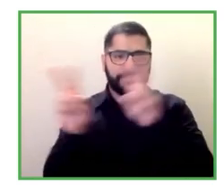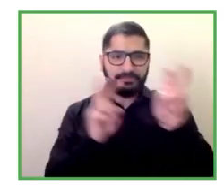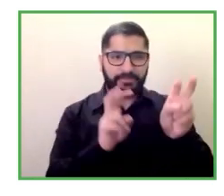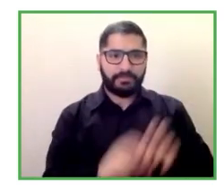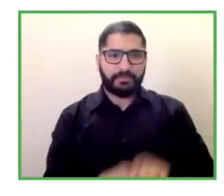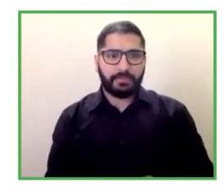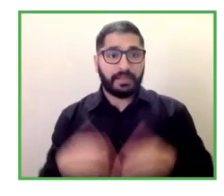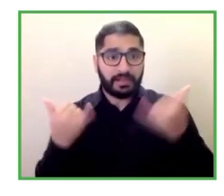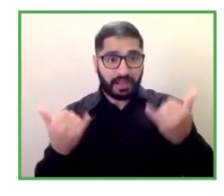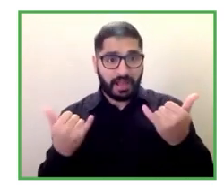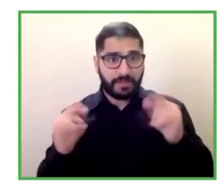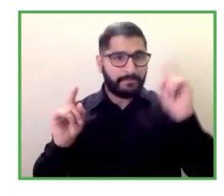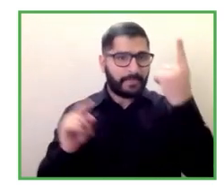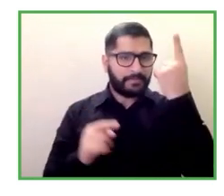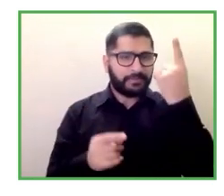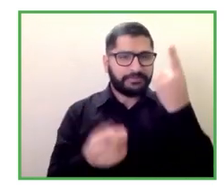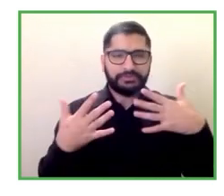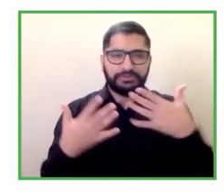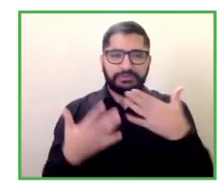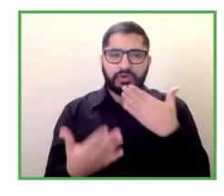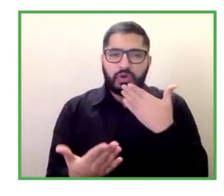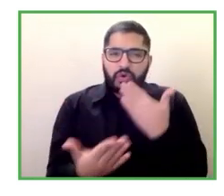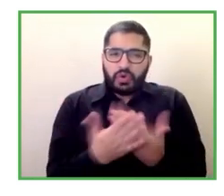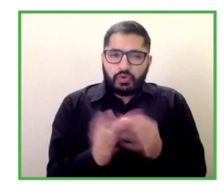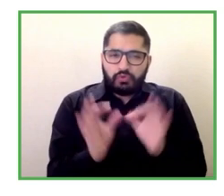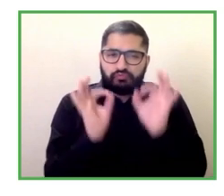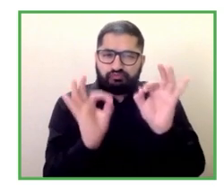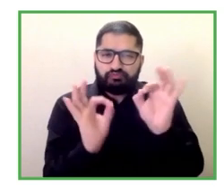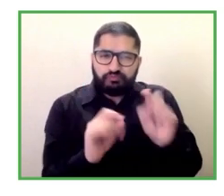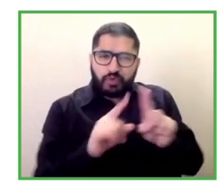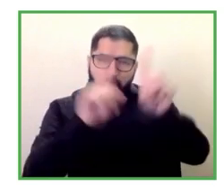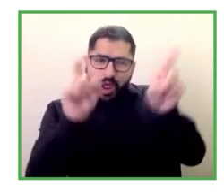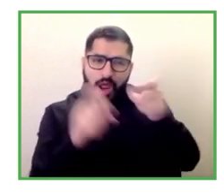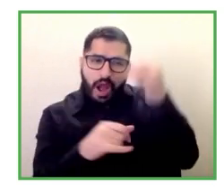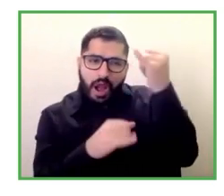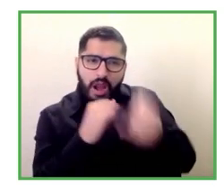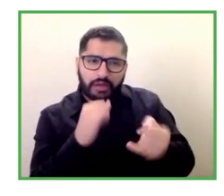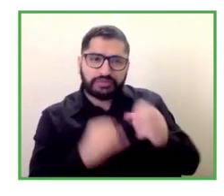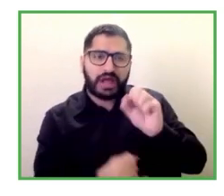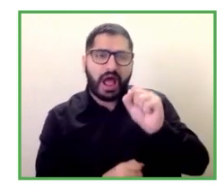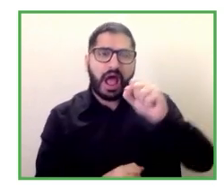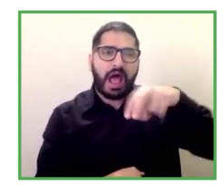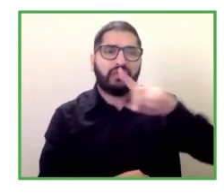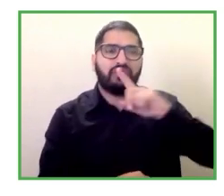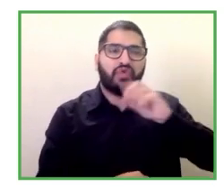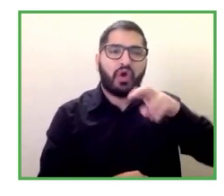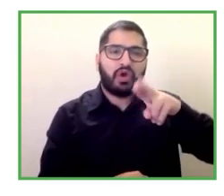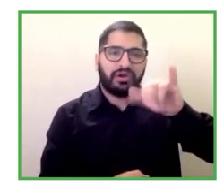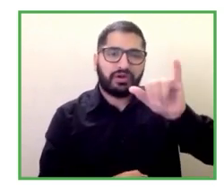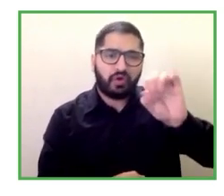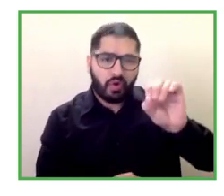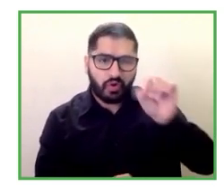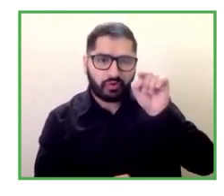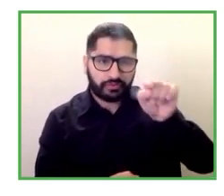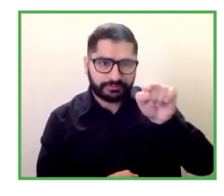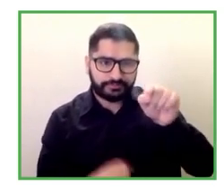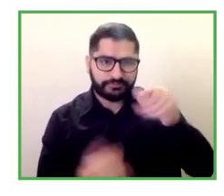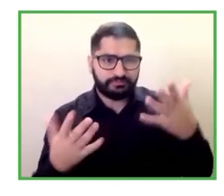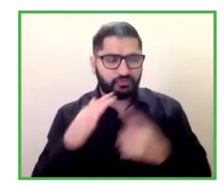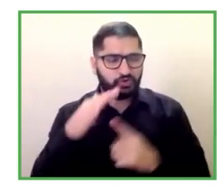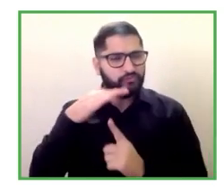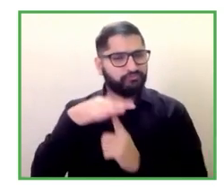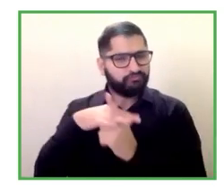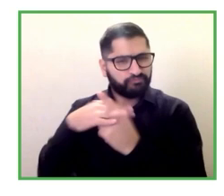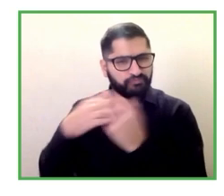a Antonio Antonio que ha presentado esa experiencia que ha sido pionera y que está teniendo replicabilidad en toda España y